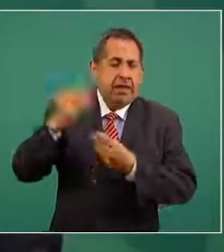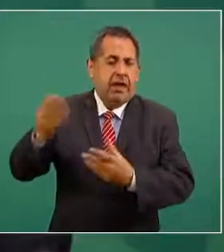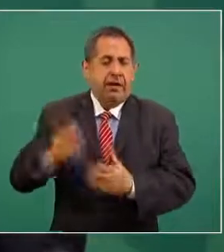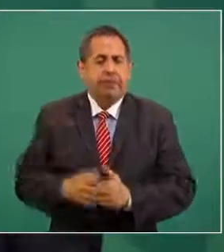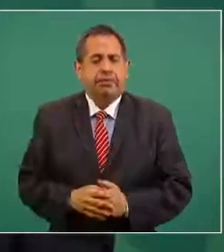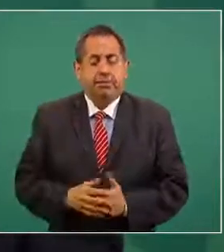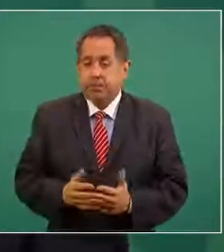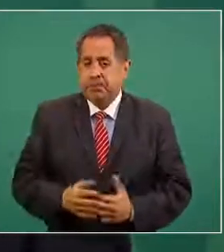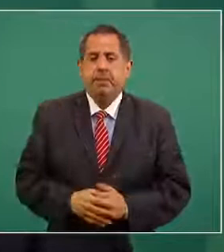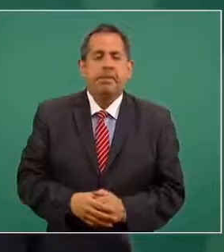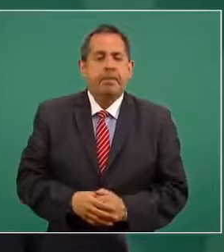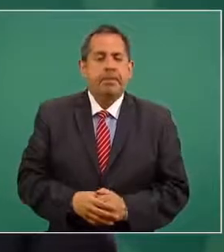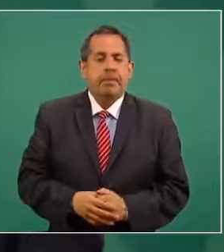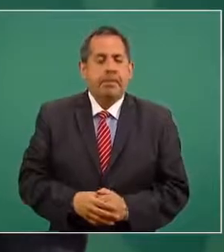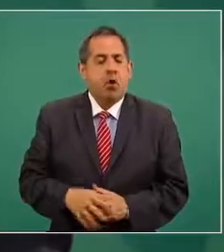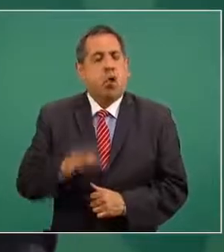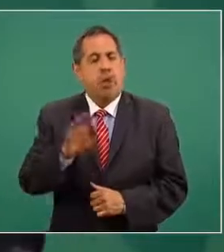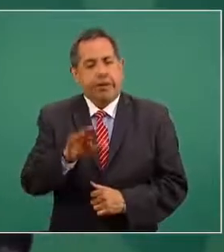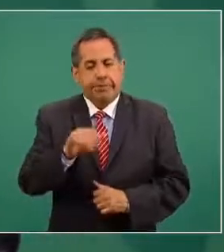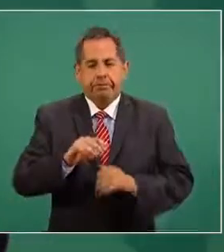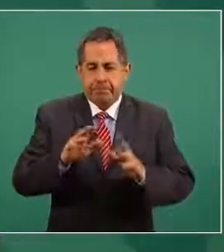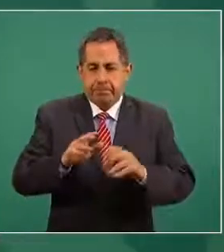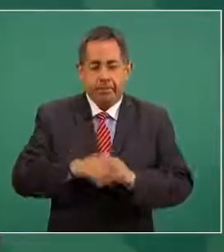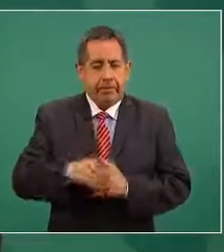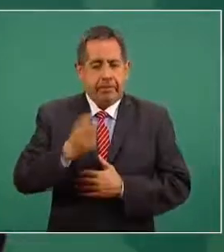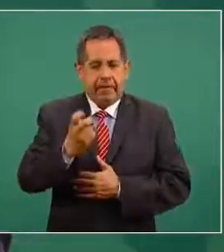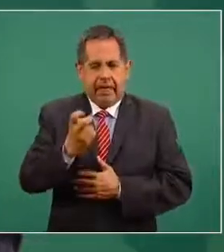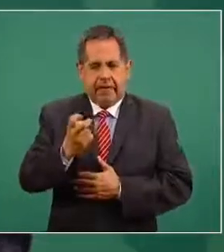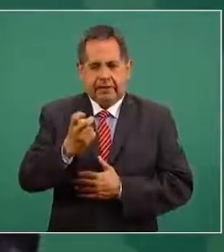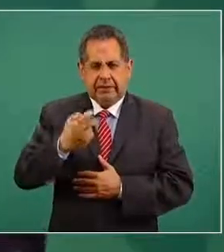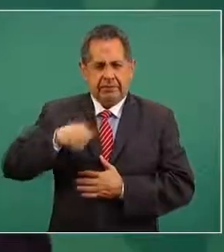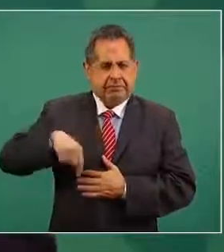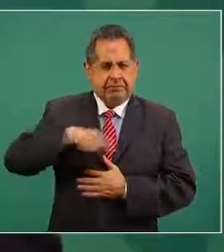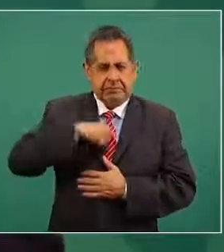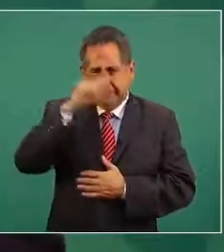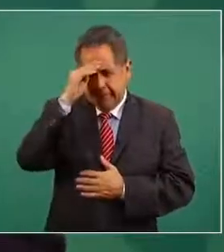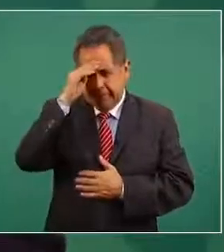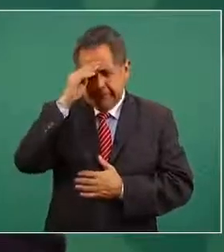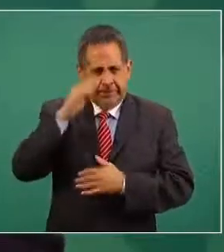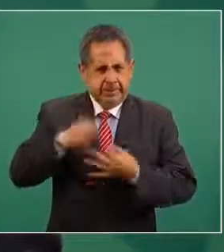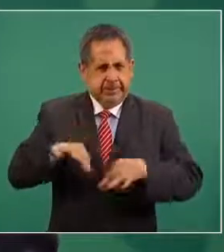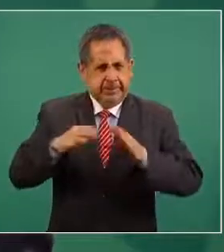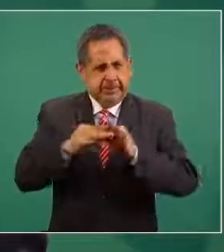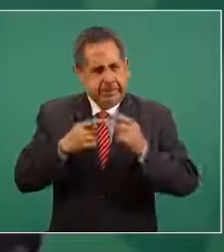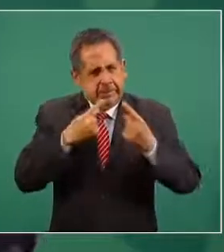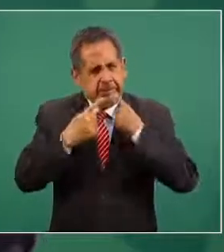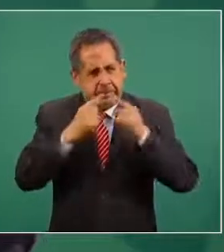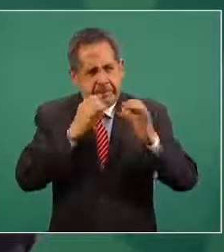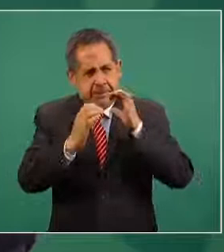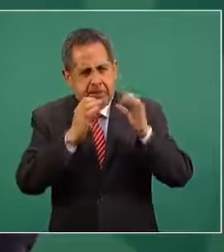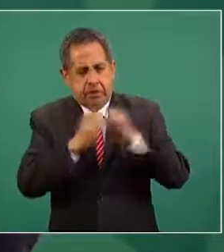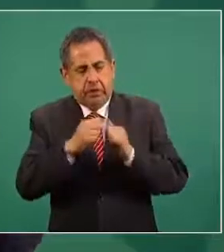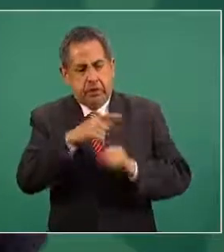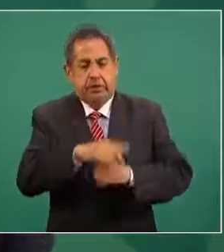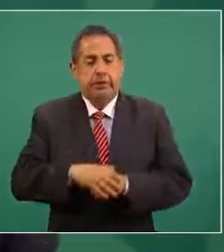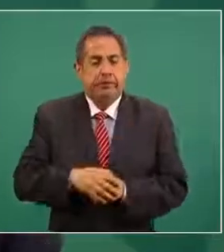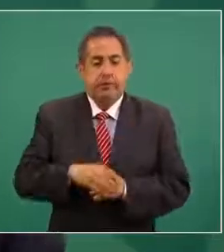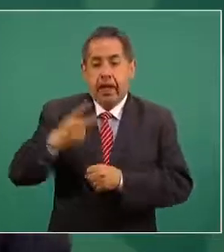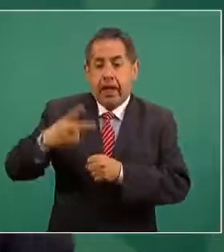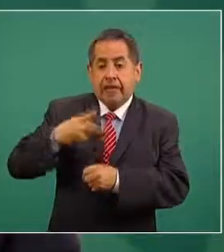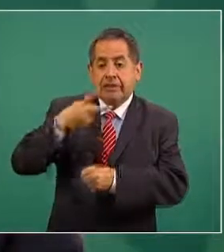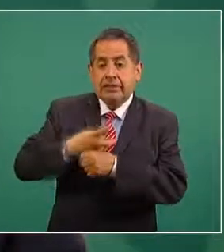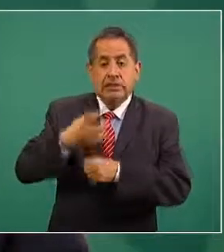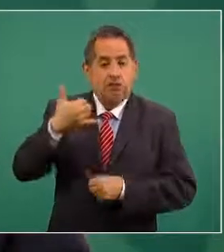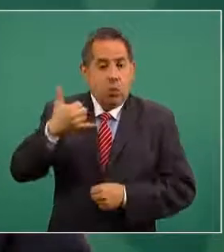Bueno, entonces, esos fueron los planteamientos principales. en la segunda llamada que yo